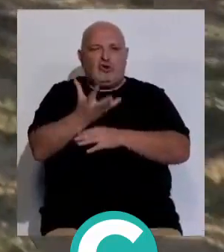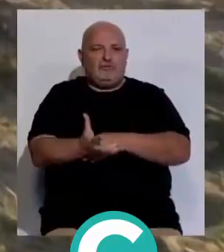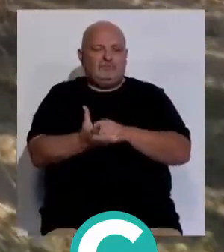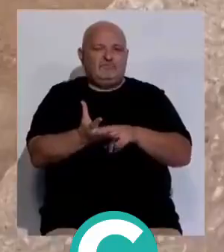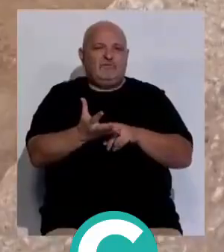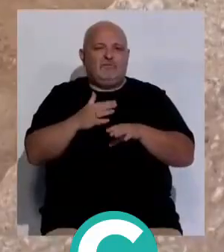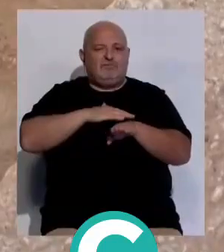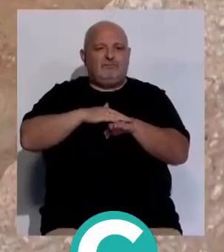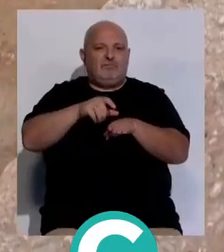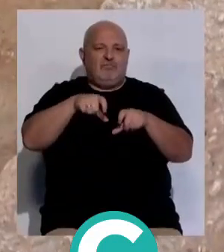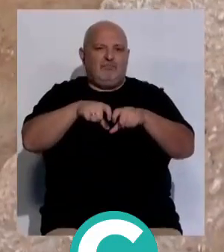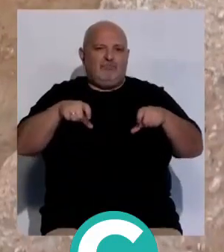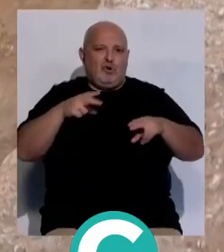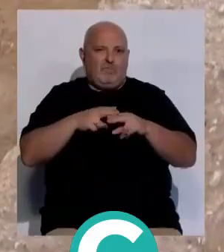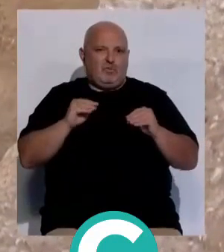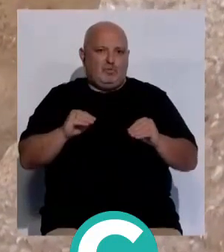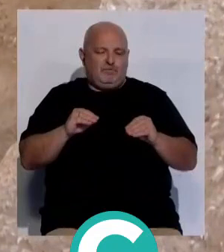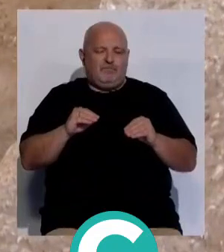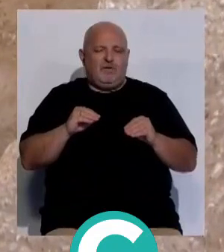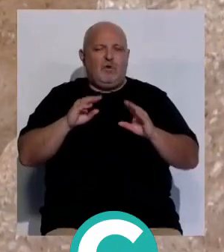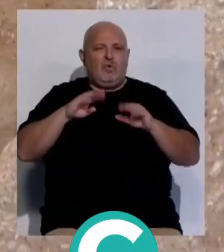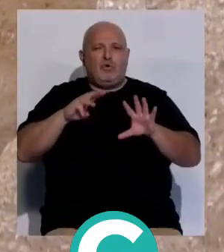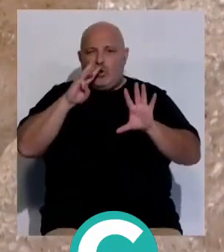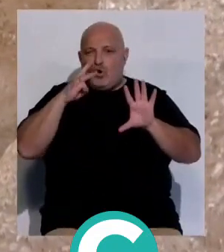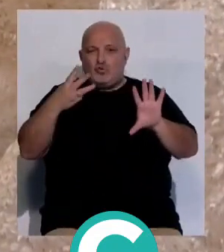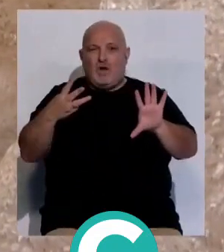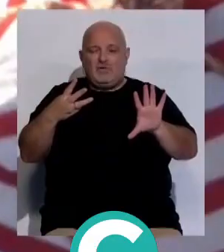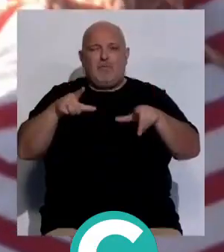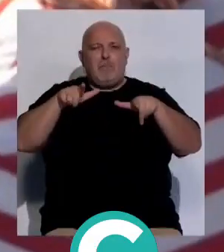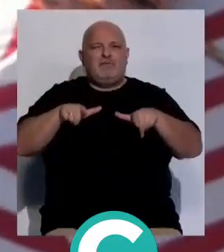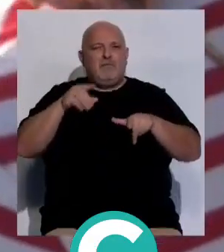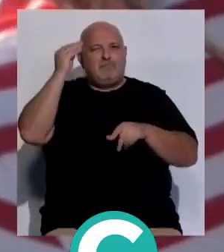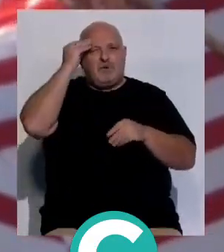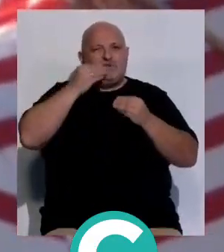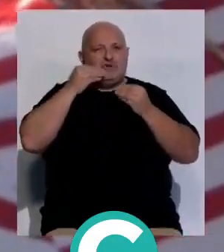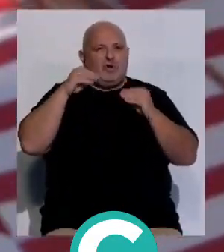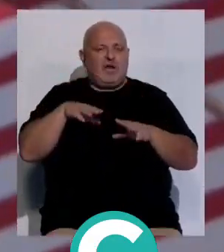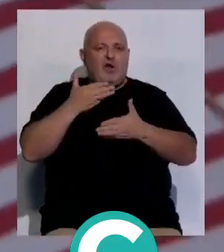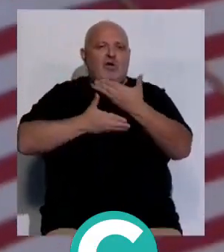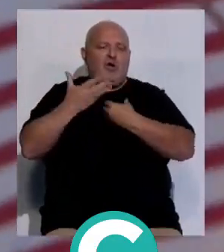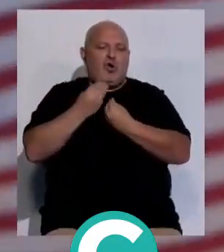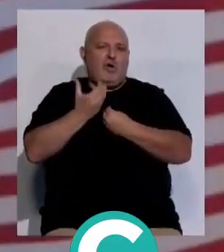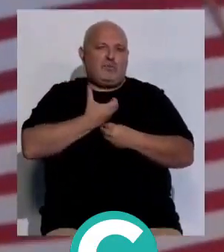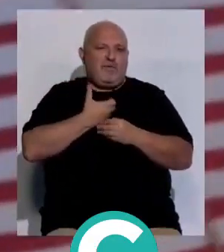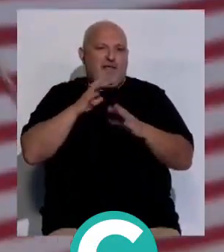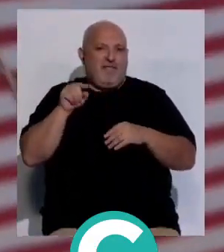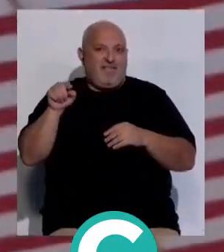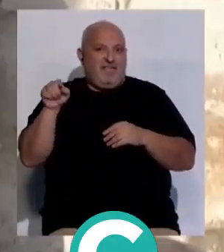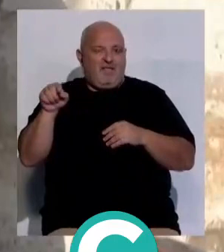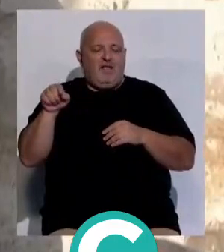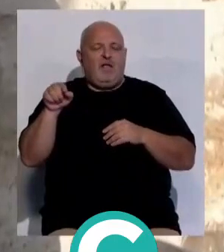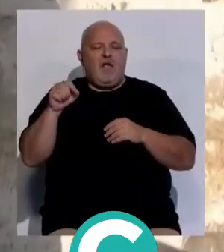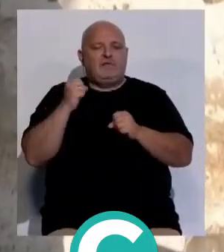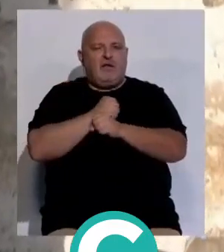en una fosa dignificada. Durante los últimos ocho años la plataforma de la memoria histórica en colaboración con el Ayuntamiento de Cádiz